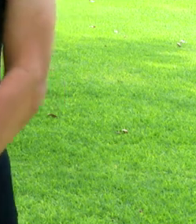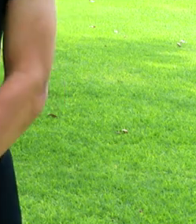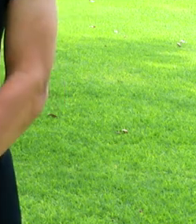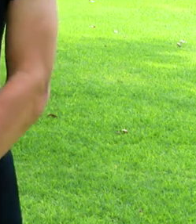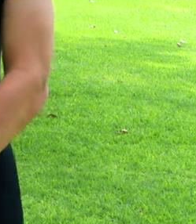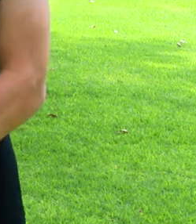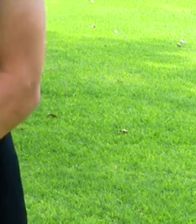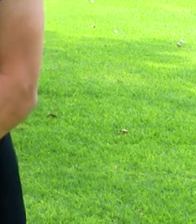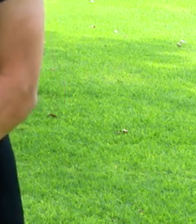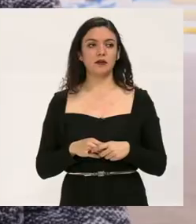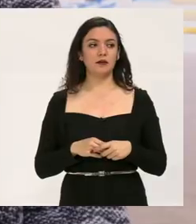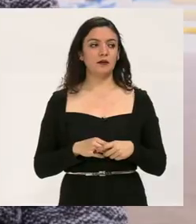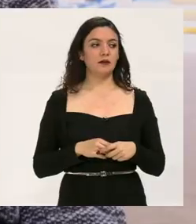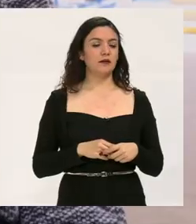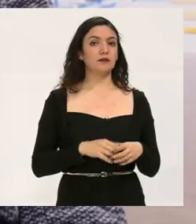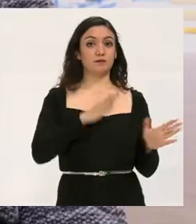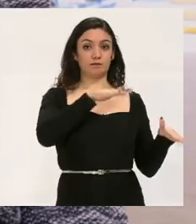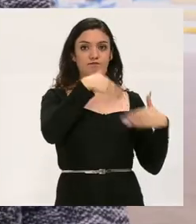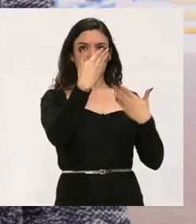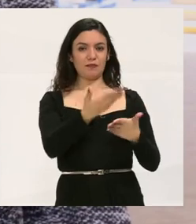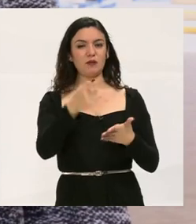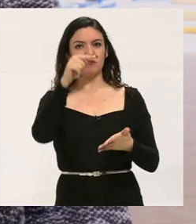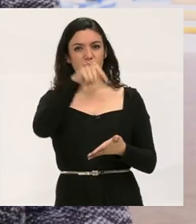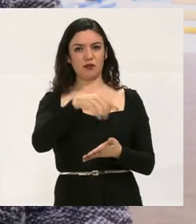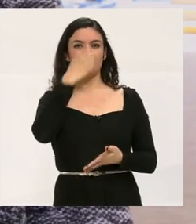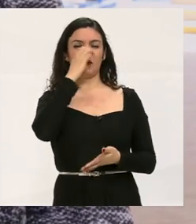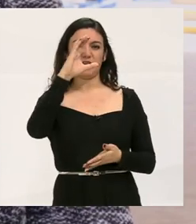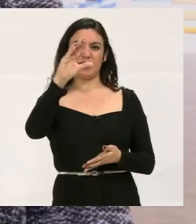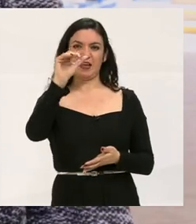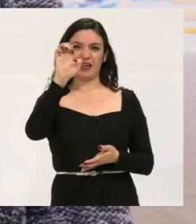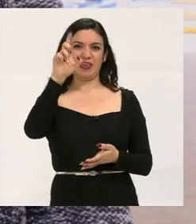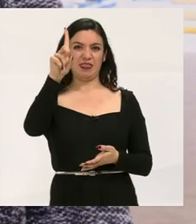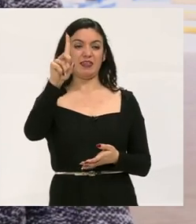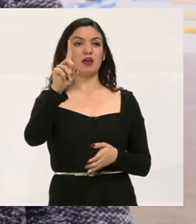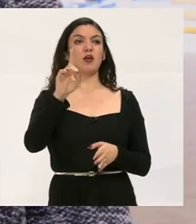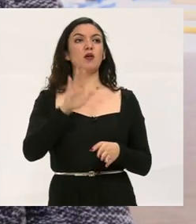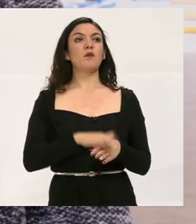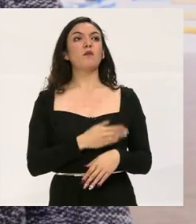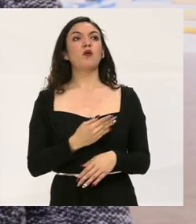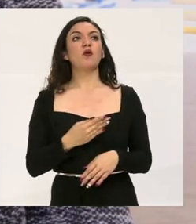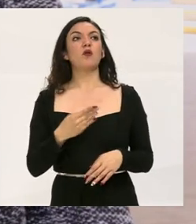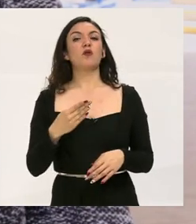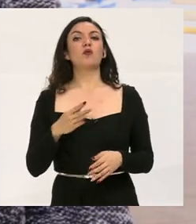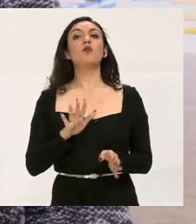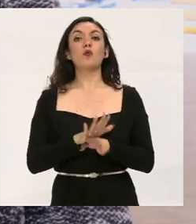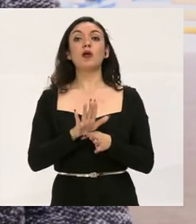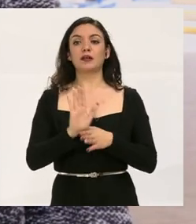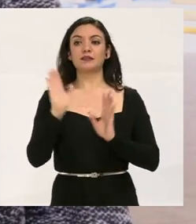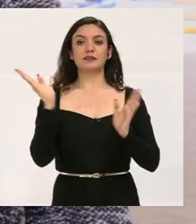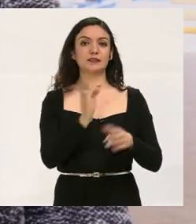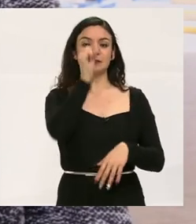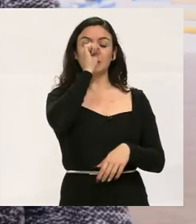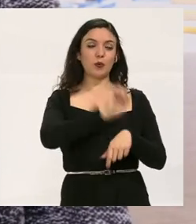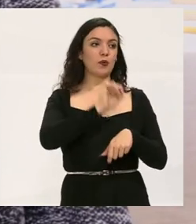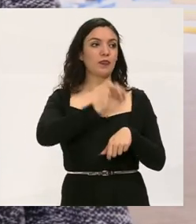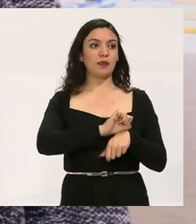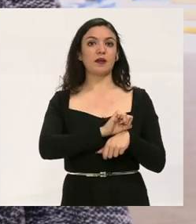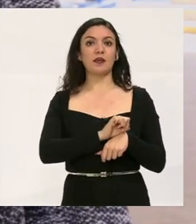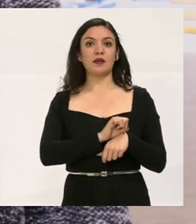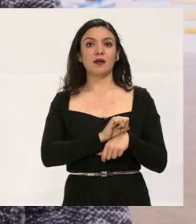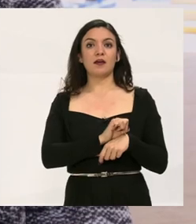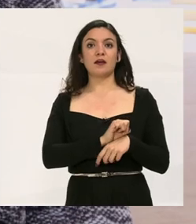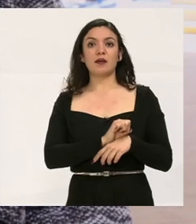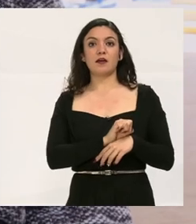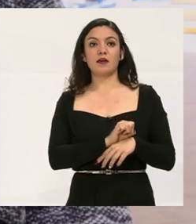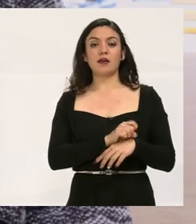complicado. Llegamos al CAED por parte de que, pues, ya llega a la secundaria,